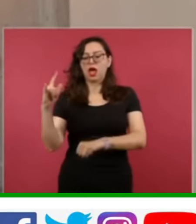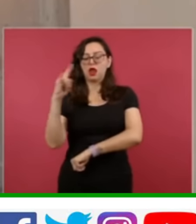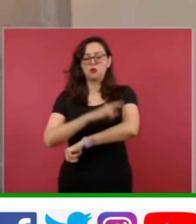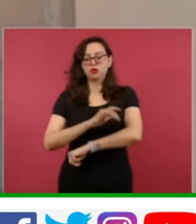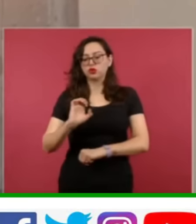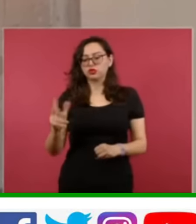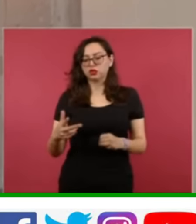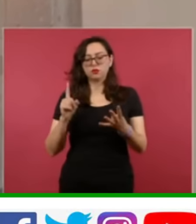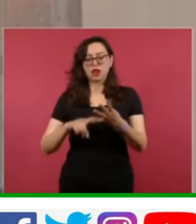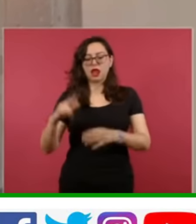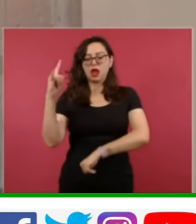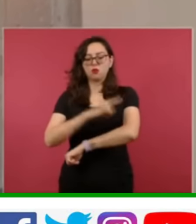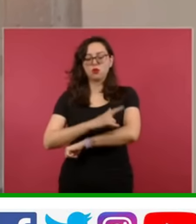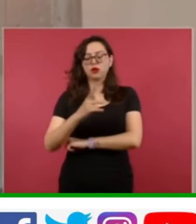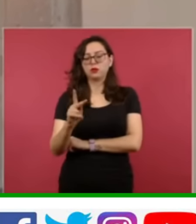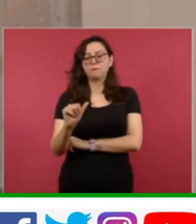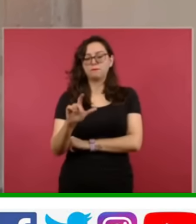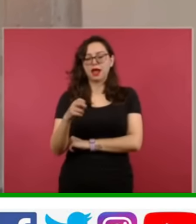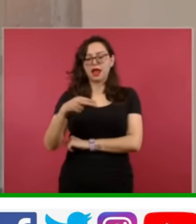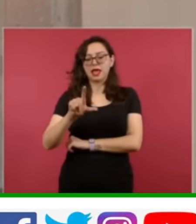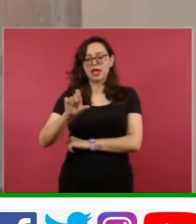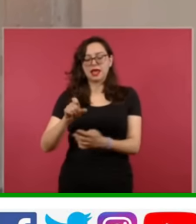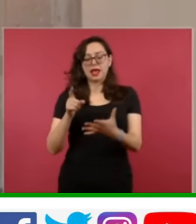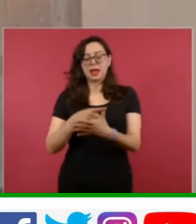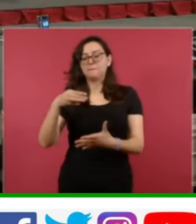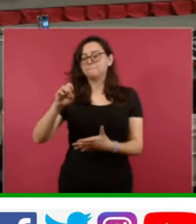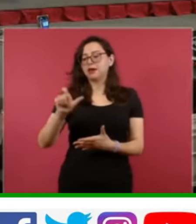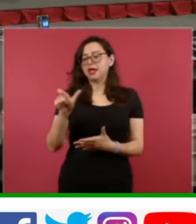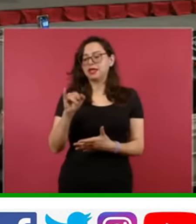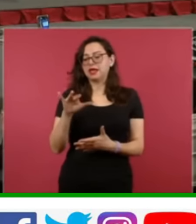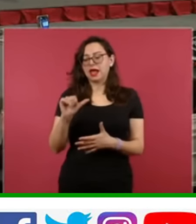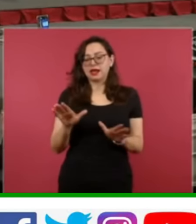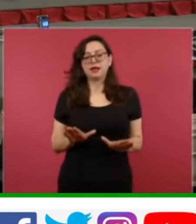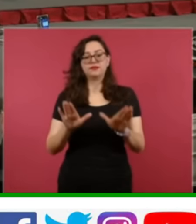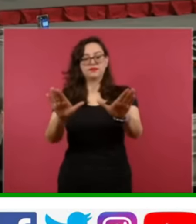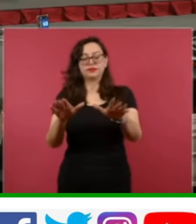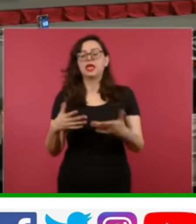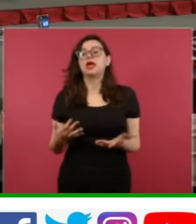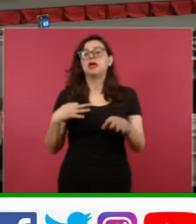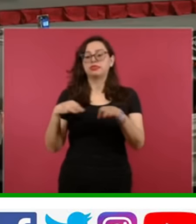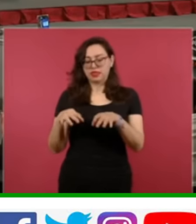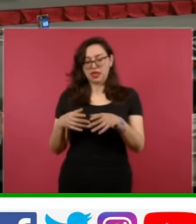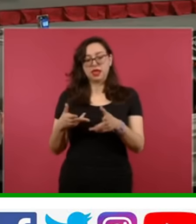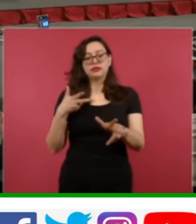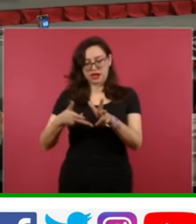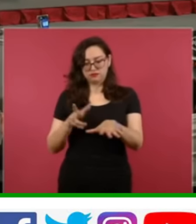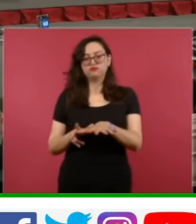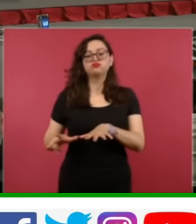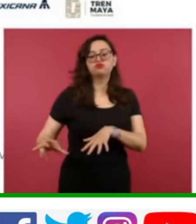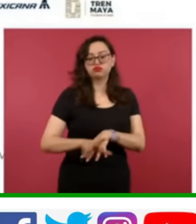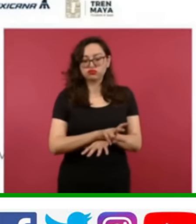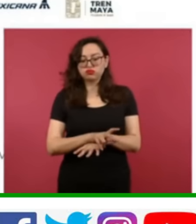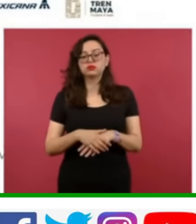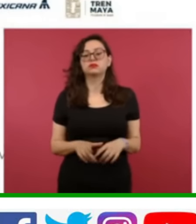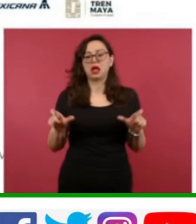de la Empresa Mexicana de Aviación, del Tren Maya, en el caso de Marina, de Aduanas, del Ferrocarril Interoceánico, de las Islas Marías.